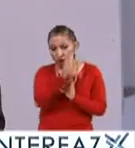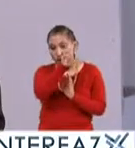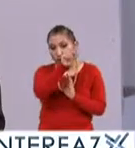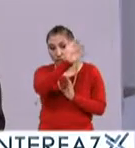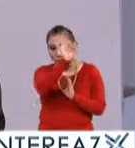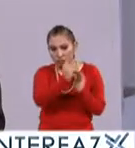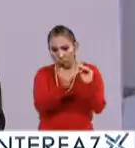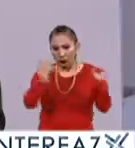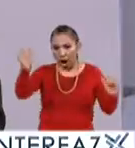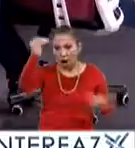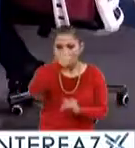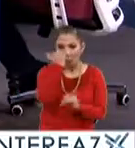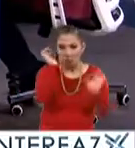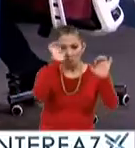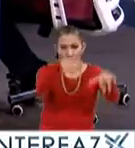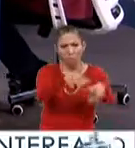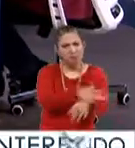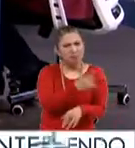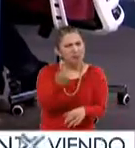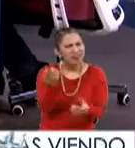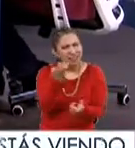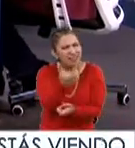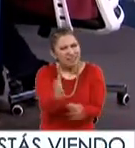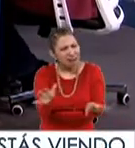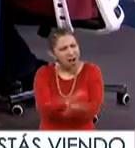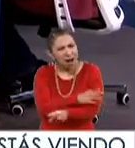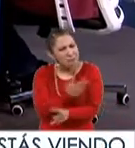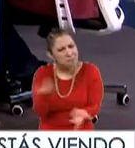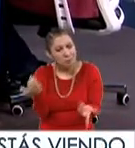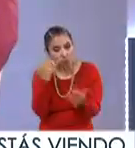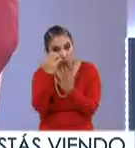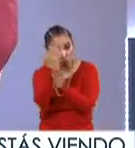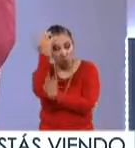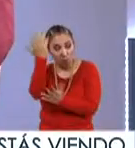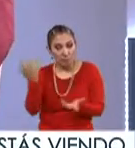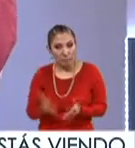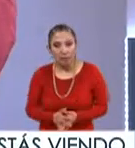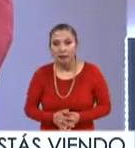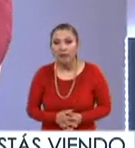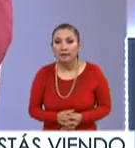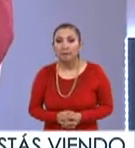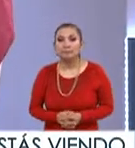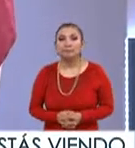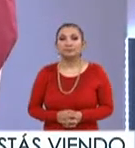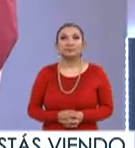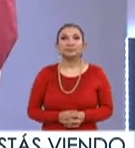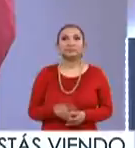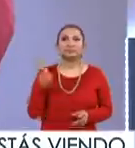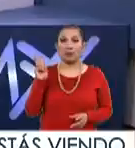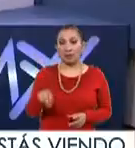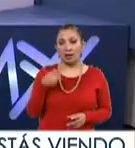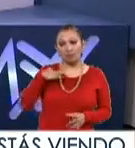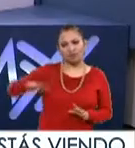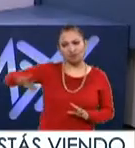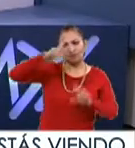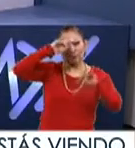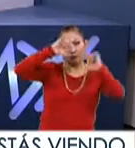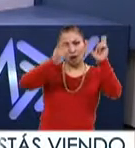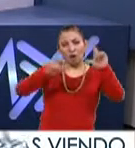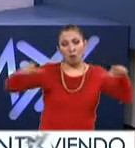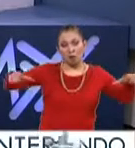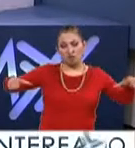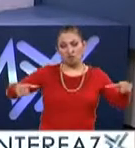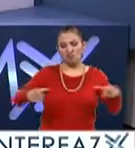80%. ¿A qué se debe? ¿Por qué este crecimiento tan importante? Bueno, en realidad a nivel nacional hubo una